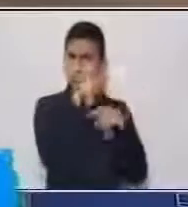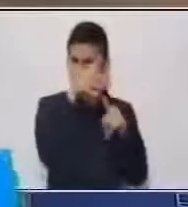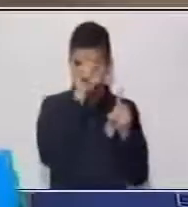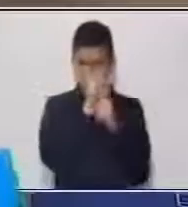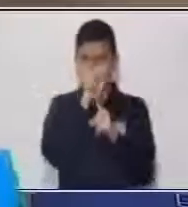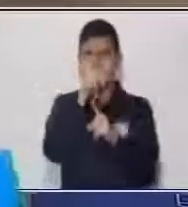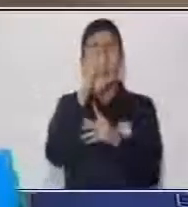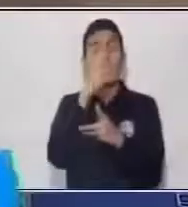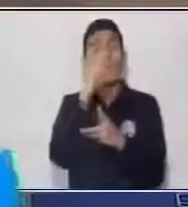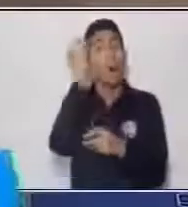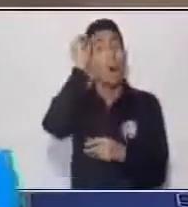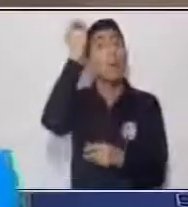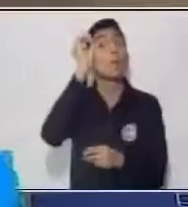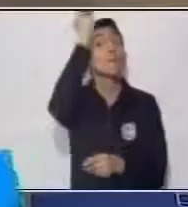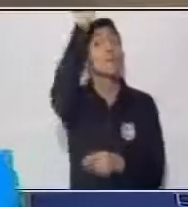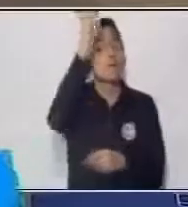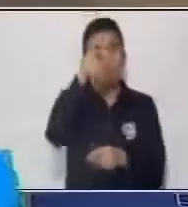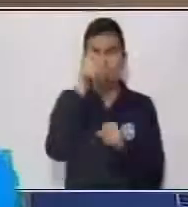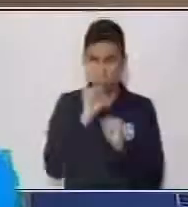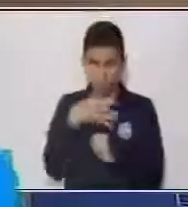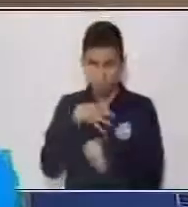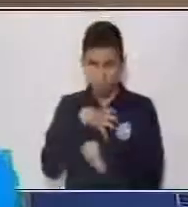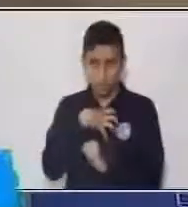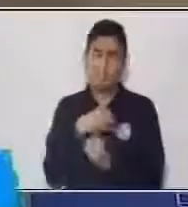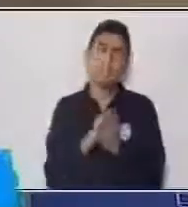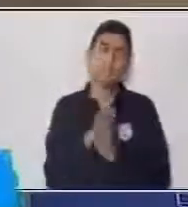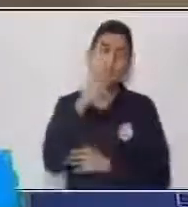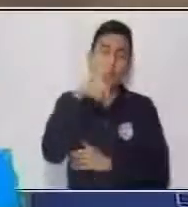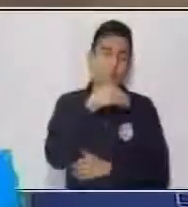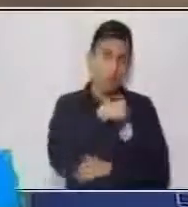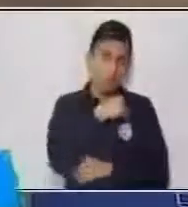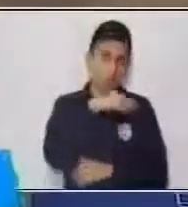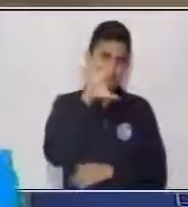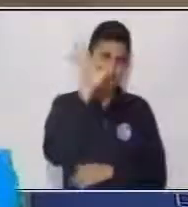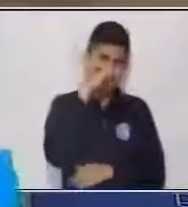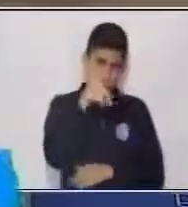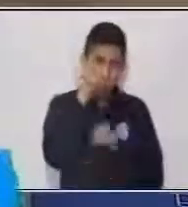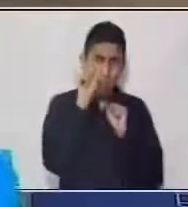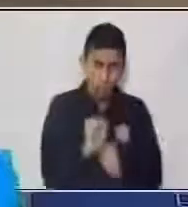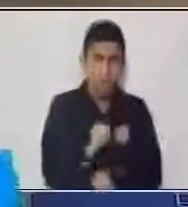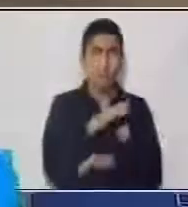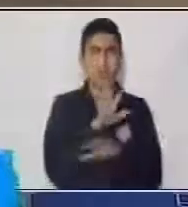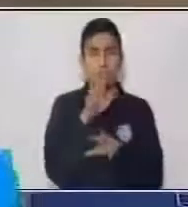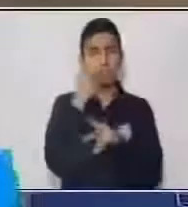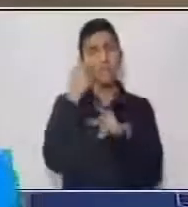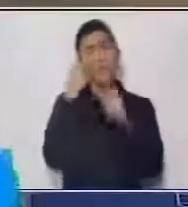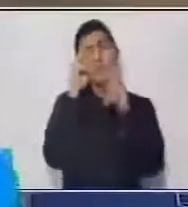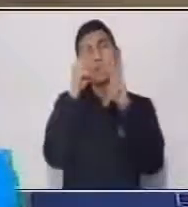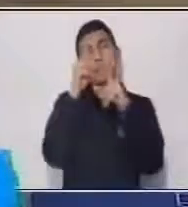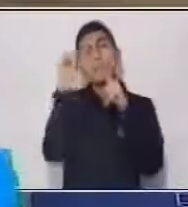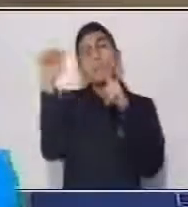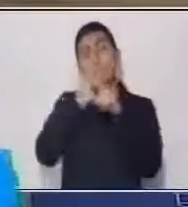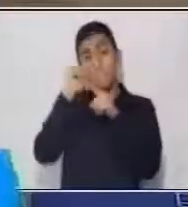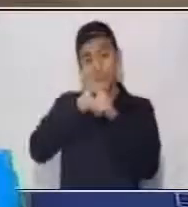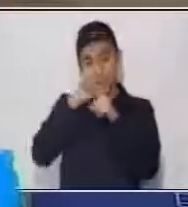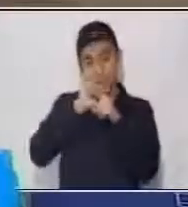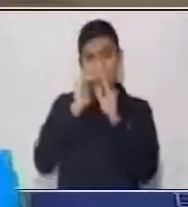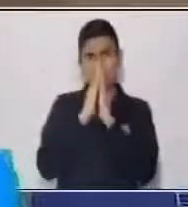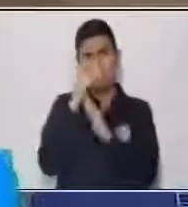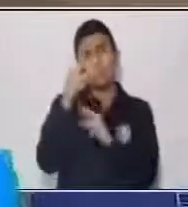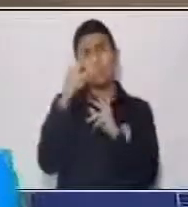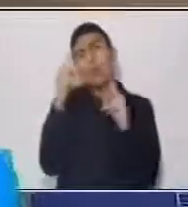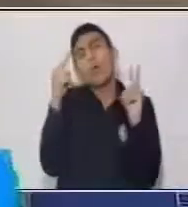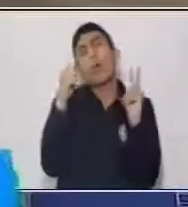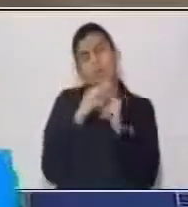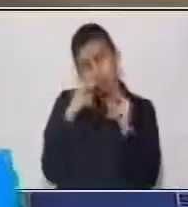argumentos y saber el porqué de las cosas. Hoy te invito a que investigues, que puedas también en casa practicar cada